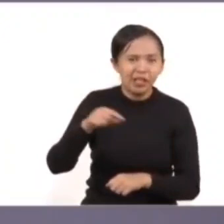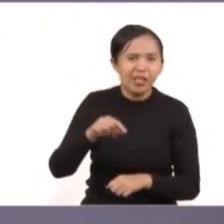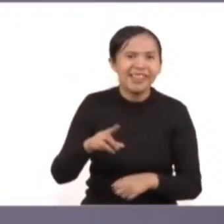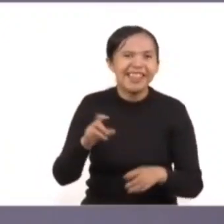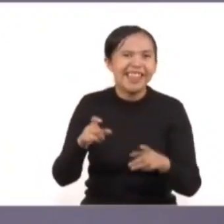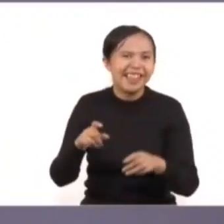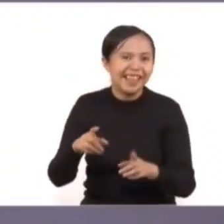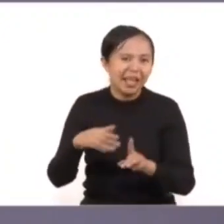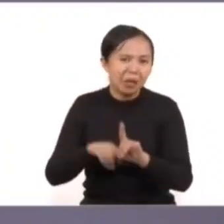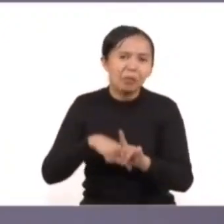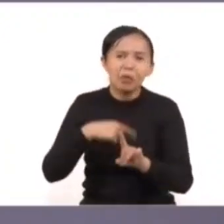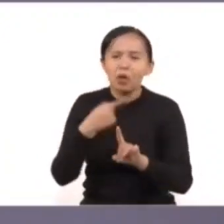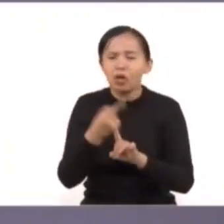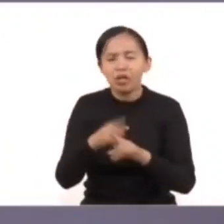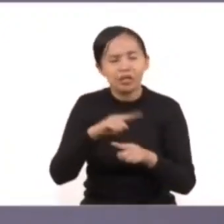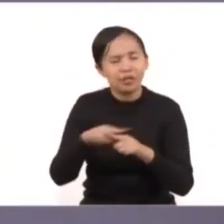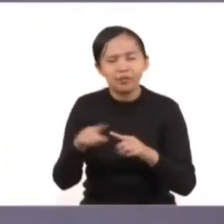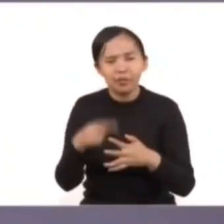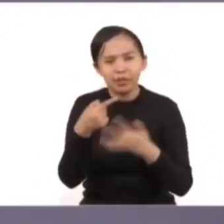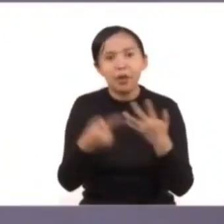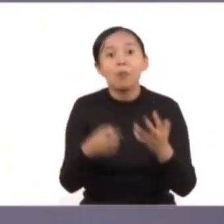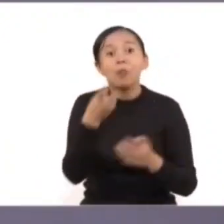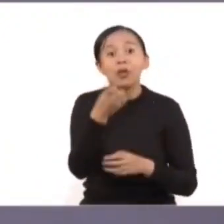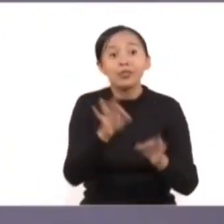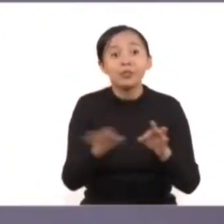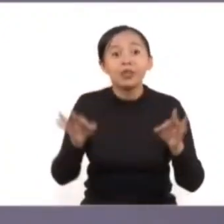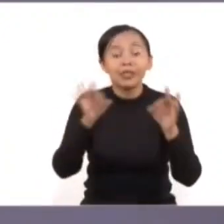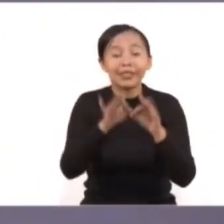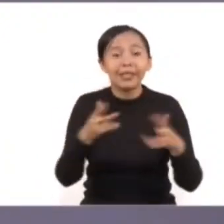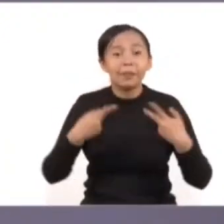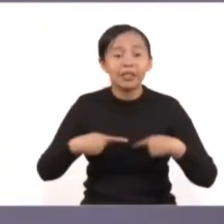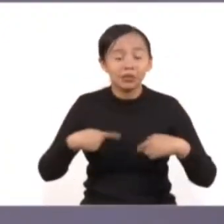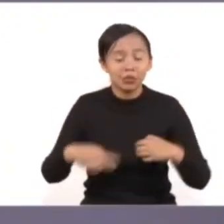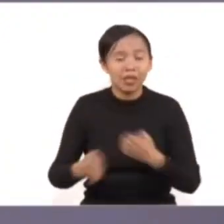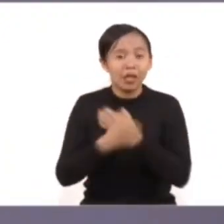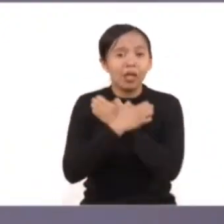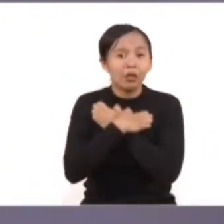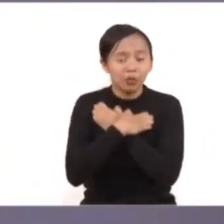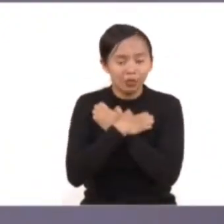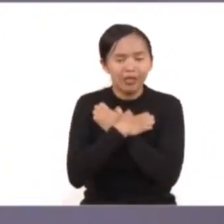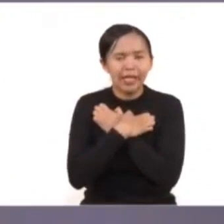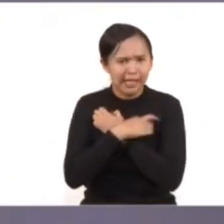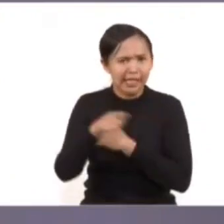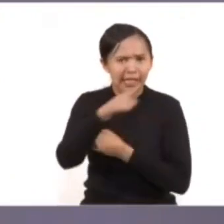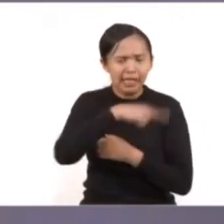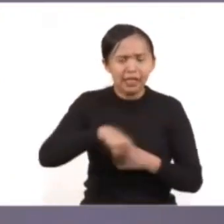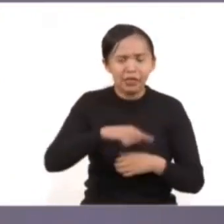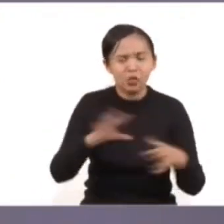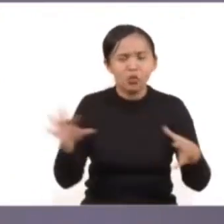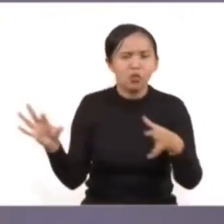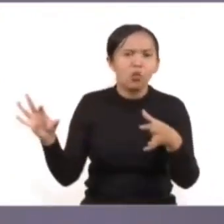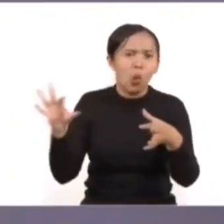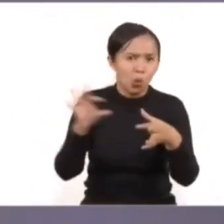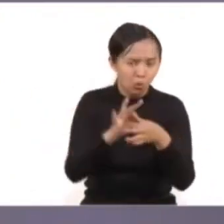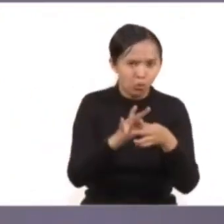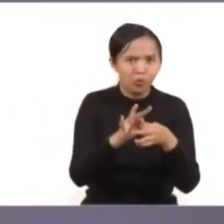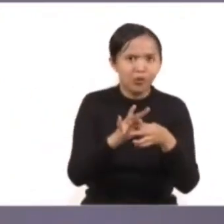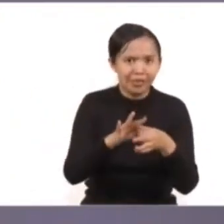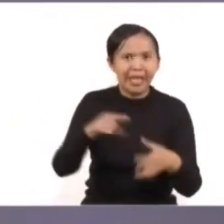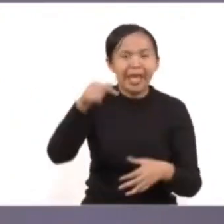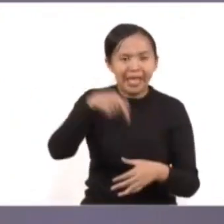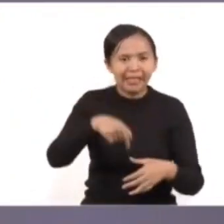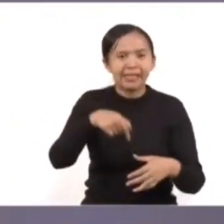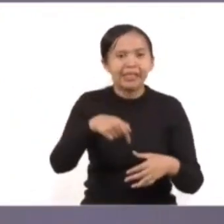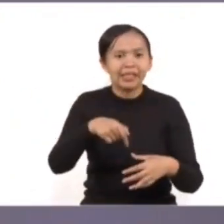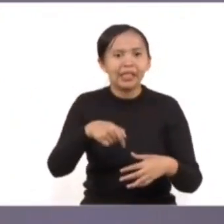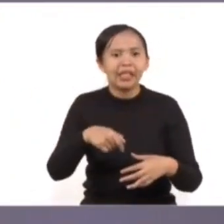importancia de que las y los directivos de las escuelas de educación media superior sean aliados absolutos